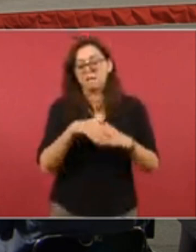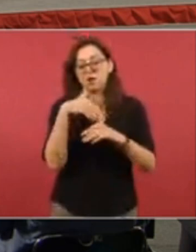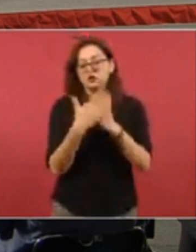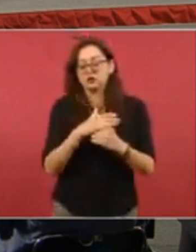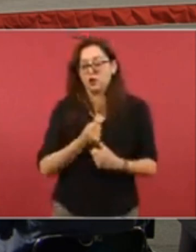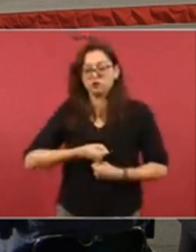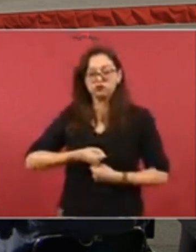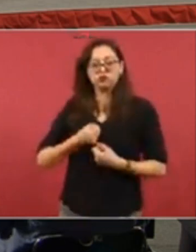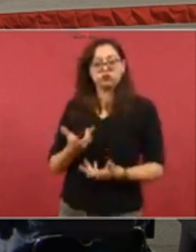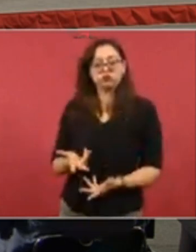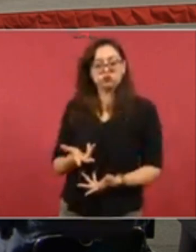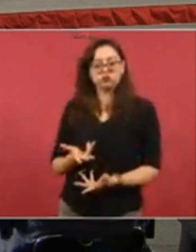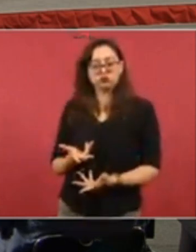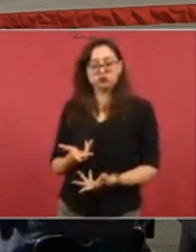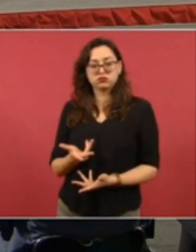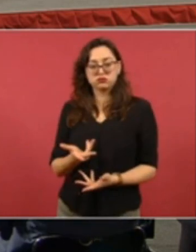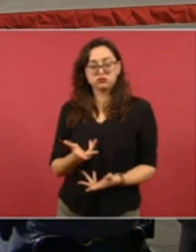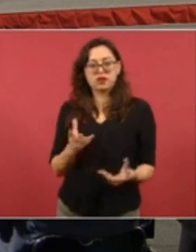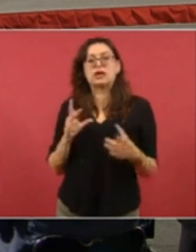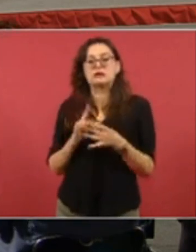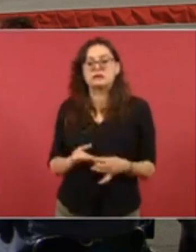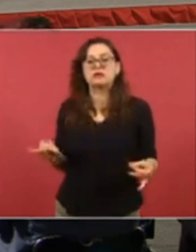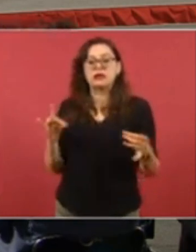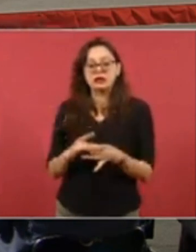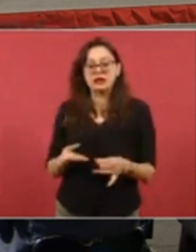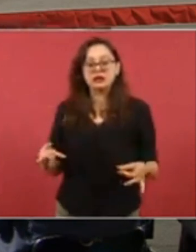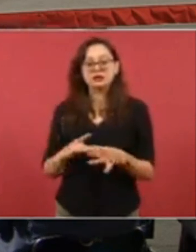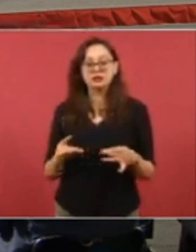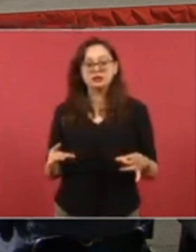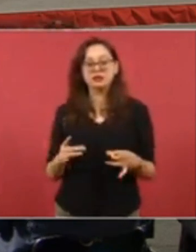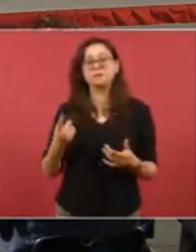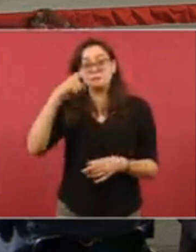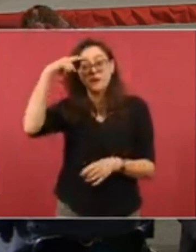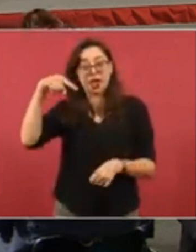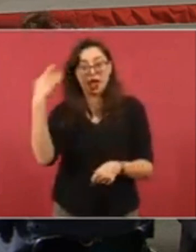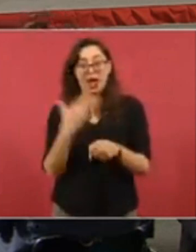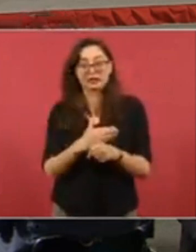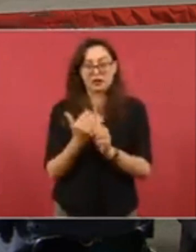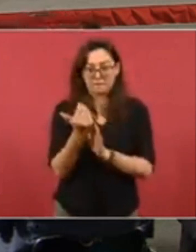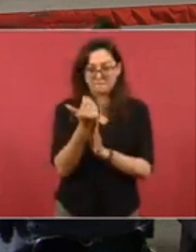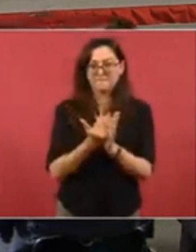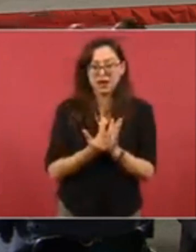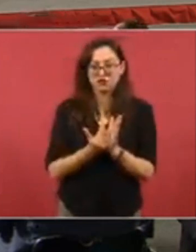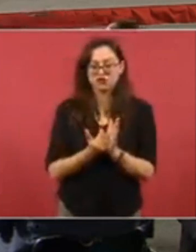porque va a buscar que le reduzcan los años de cárcel